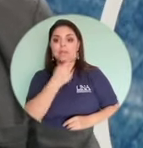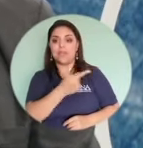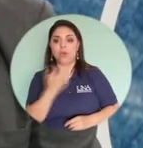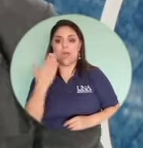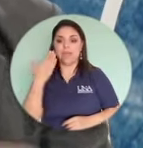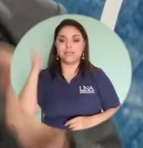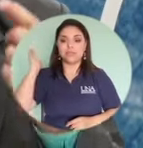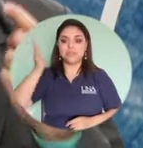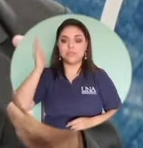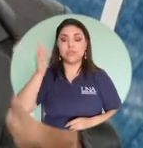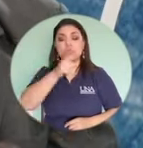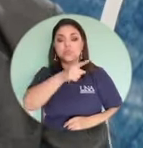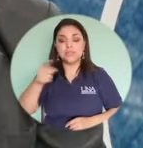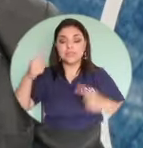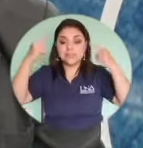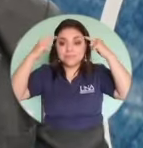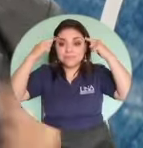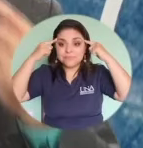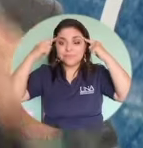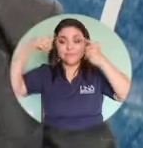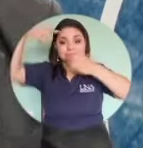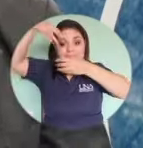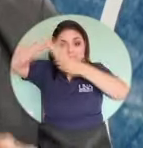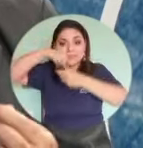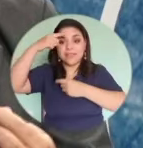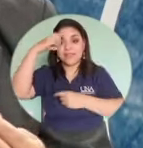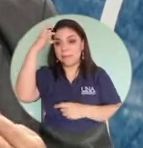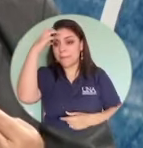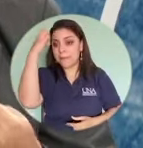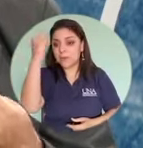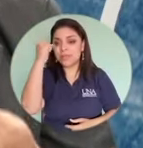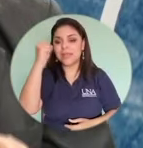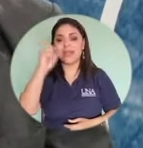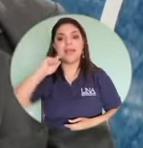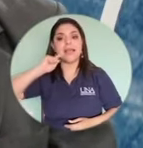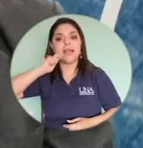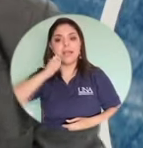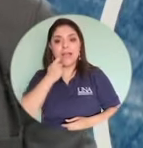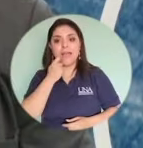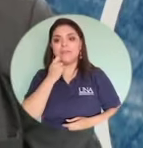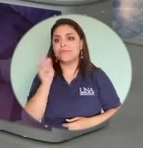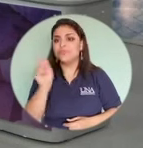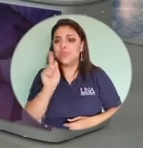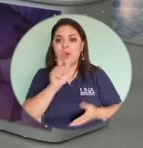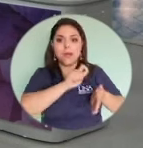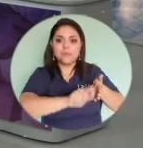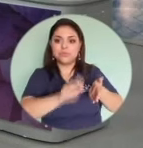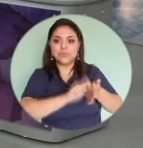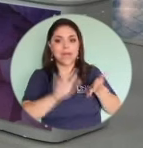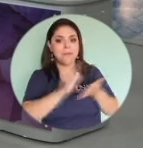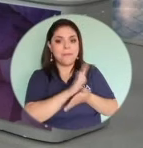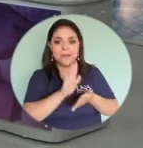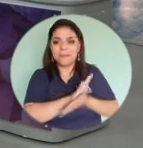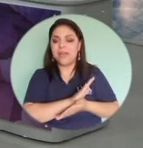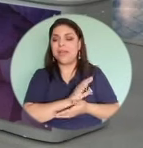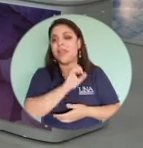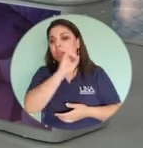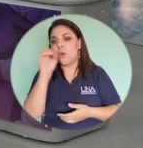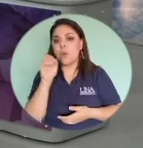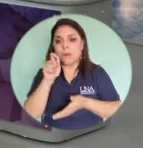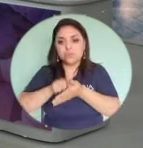este panelista es algo que tenemos que tener en la cabeza las claves ni siquiera ni siquiera tenemos que tenerlas apuntadas en un papel o